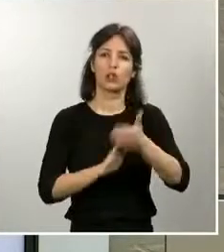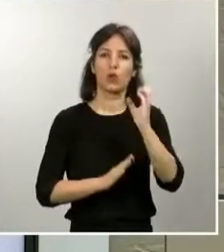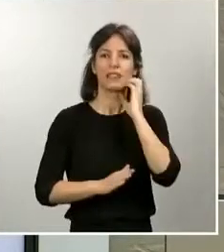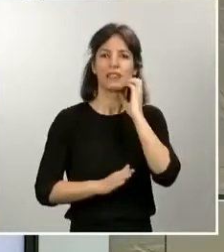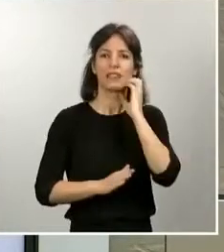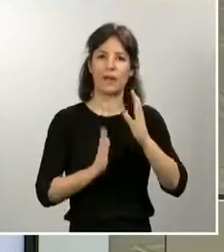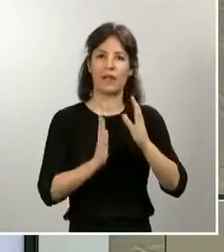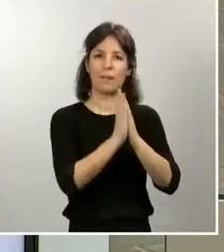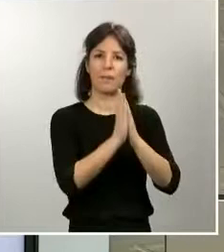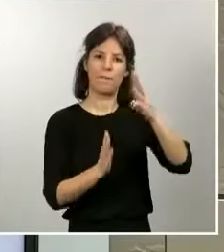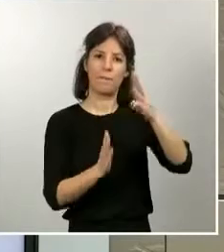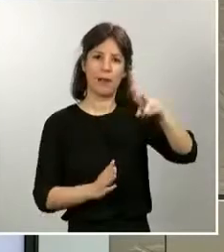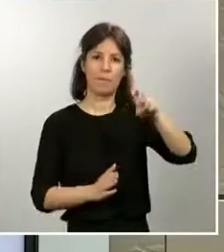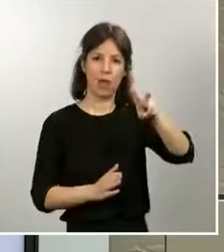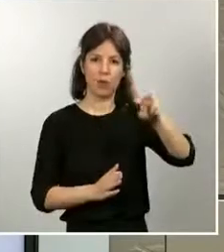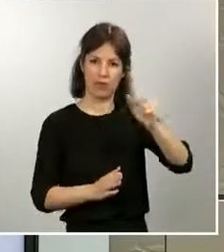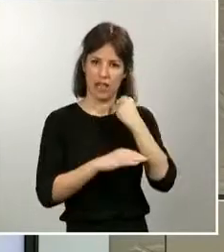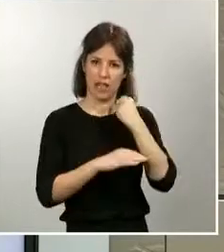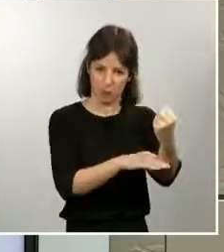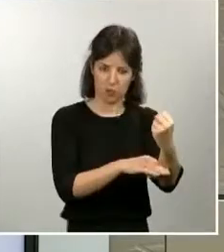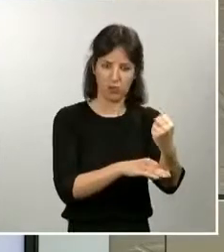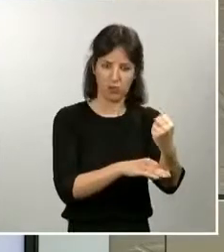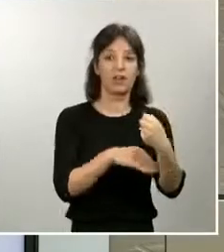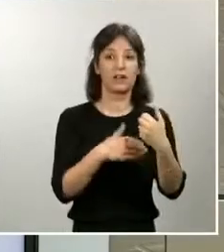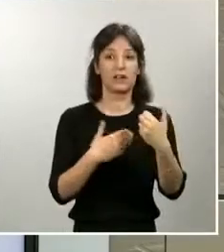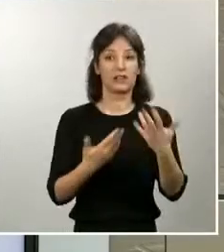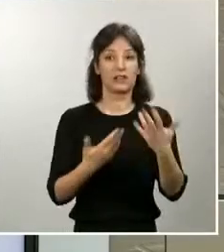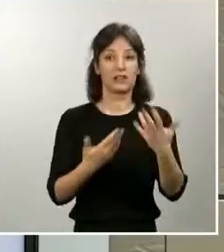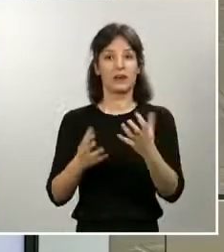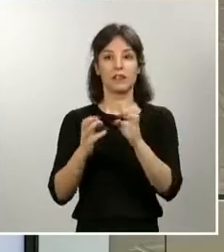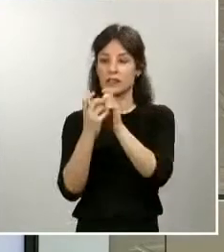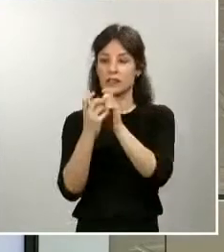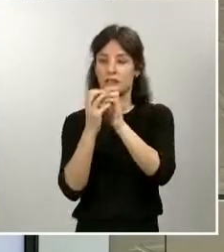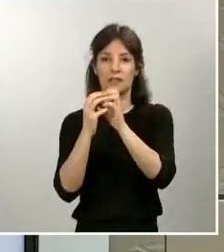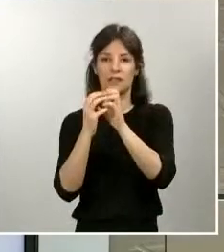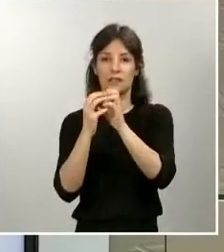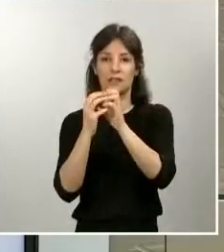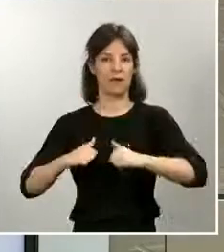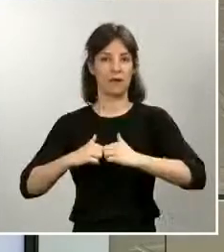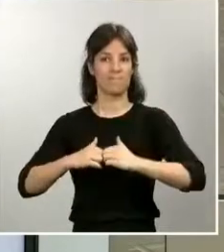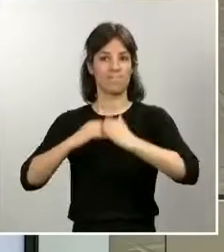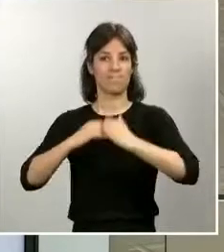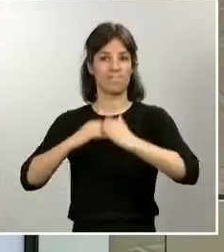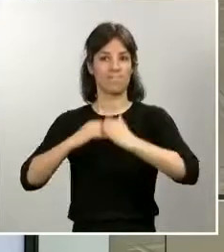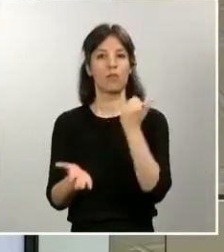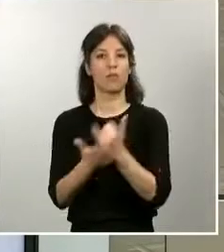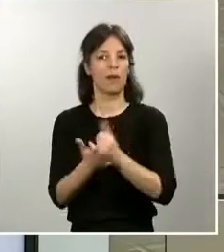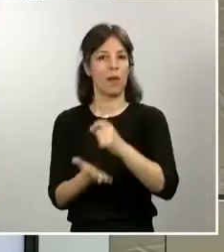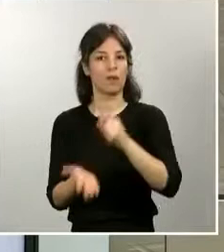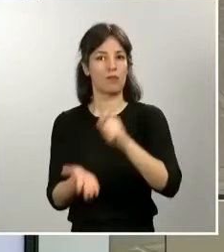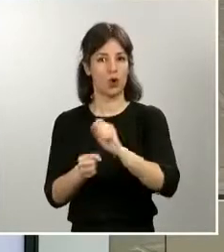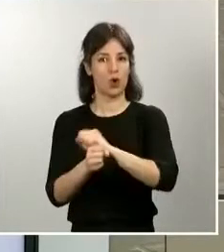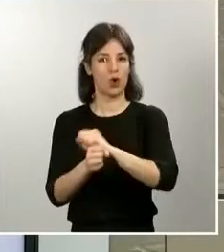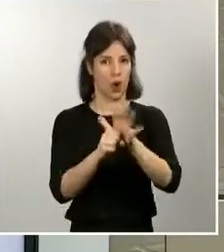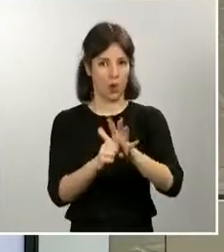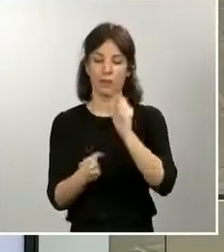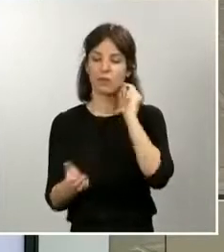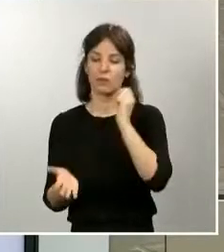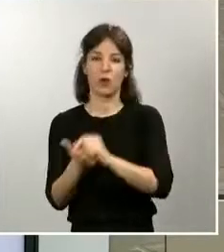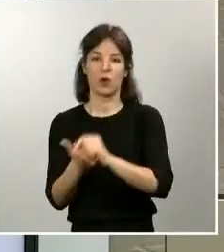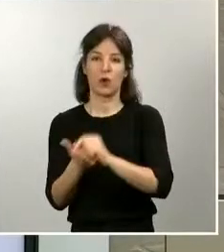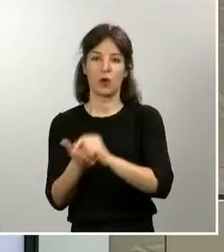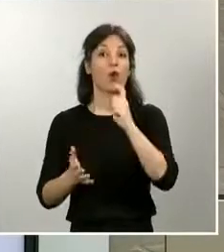se han comentado a montar instalaciones para realizar pruebas rápidas del COVID-19 desde vehículo